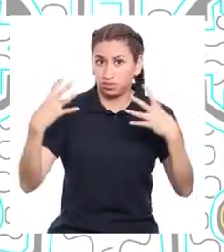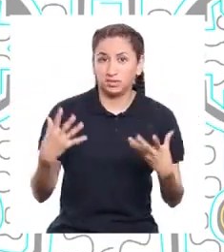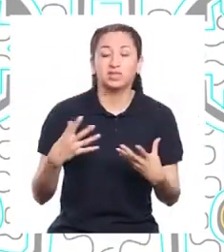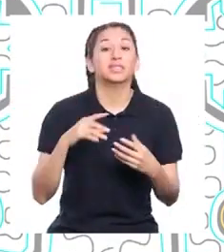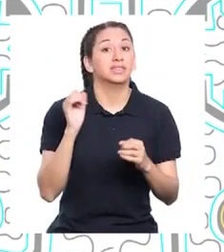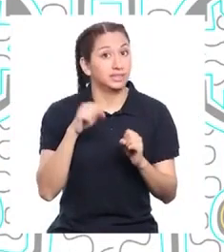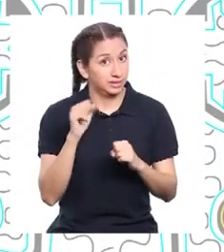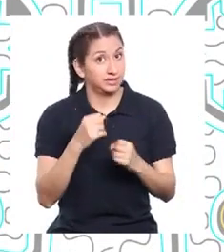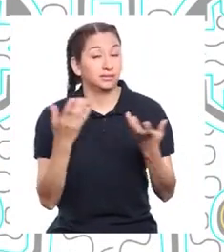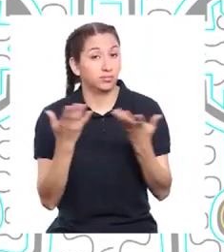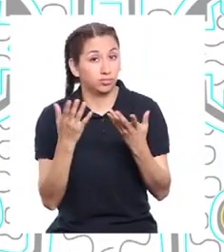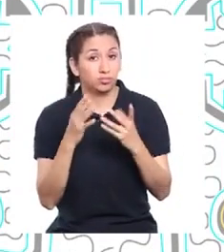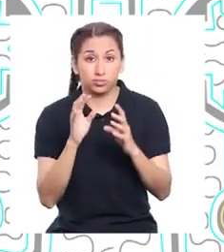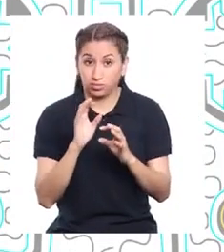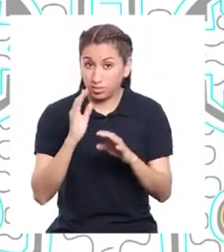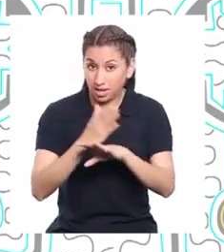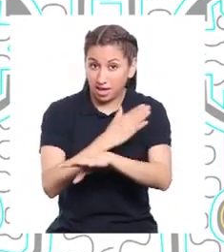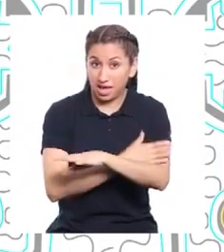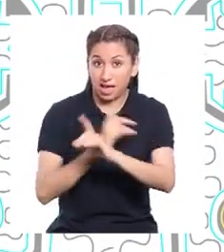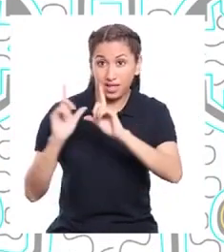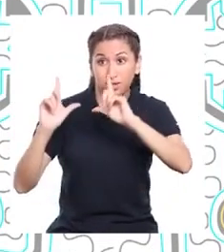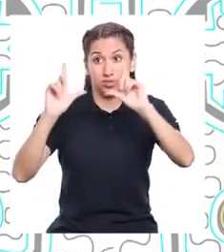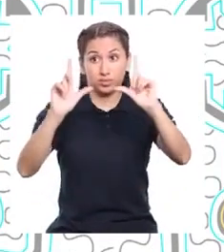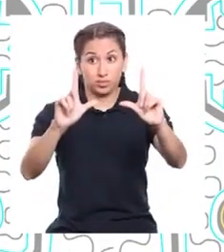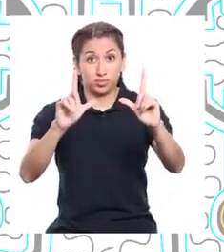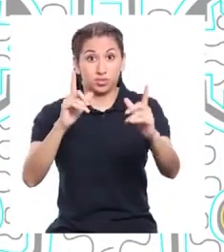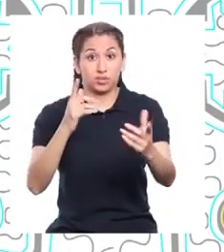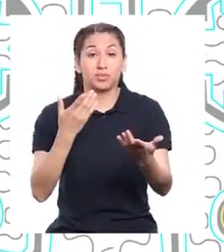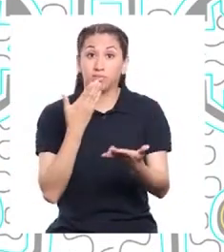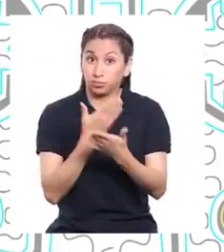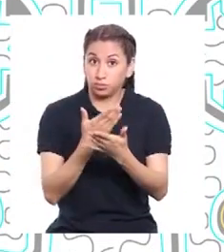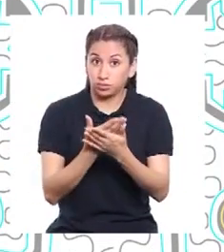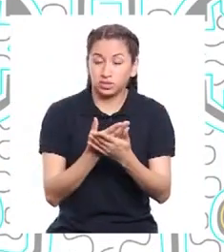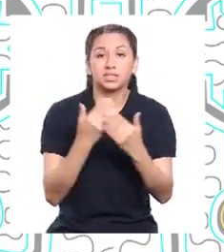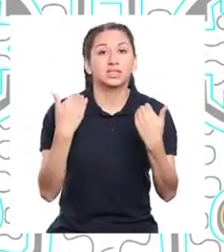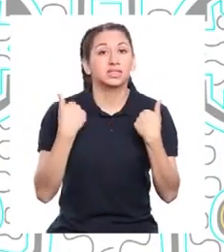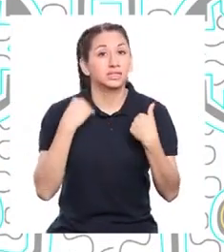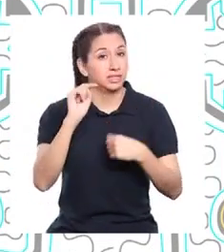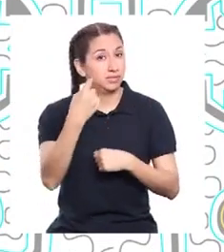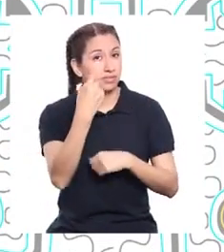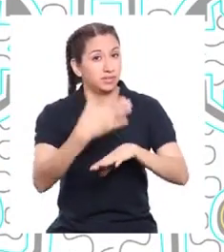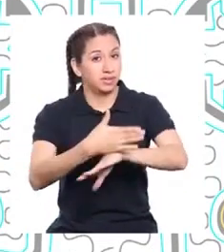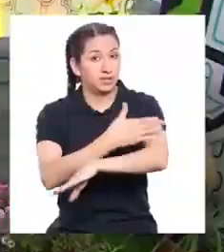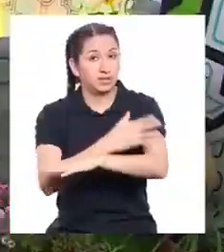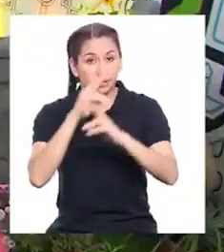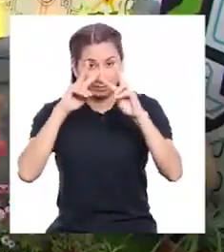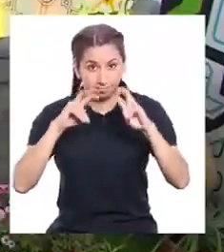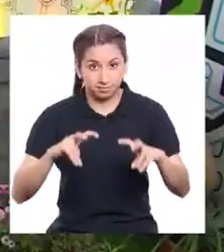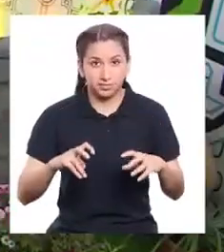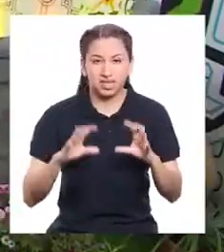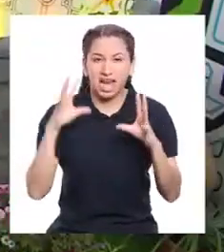para elaborar un plan de campaña de difusión y concretar sus propuestas, primero tienen que investigar.